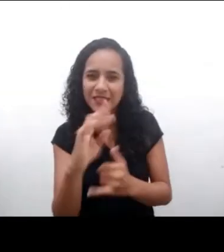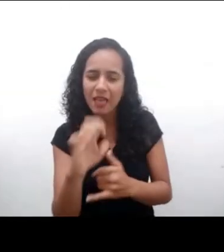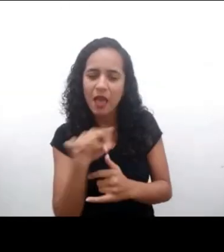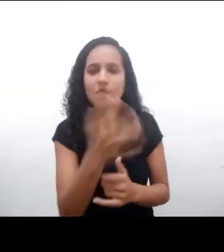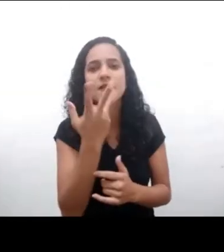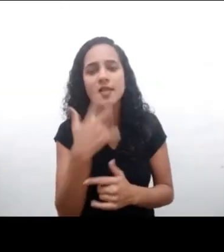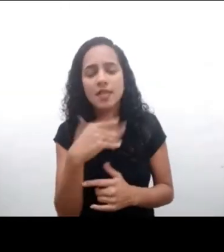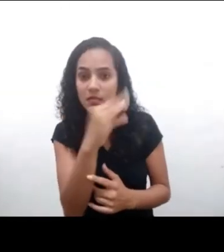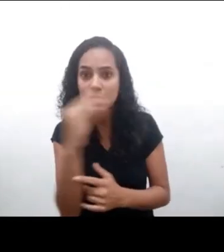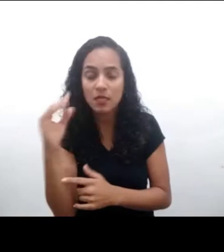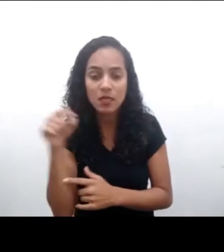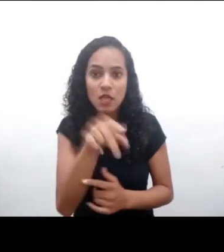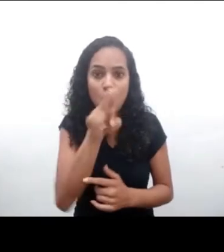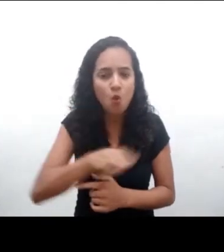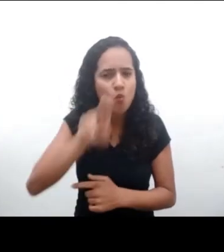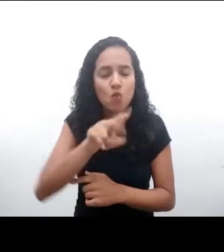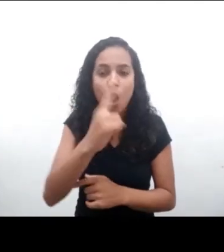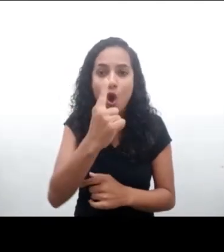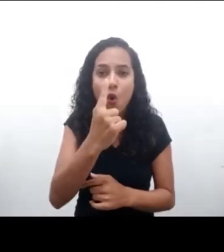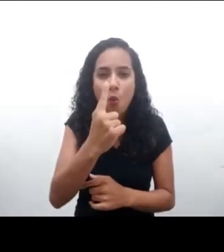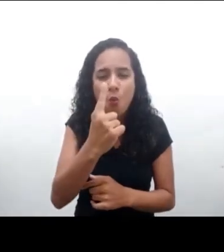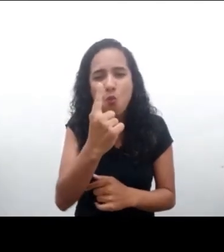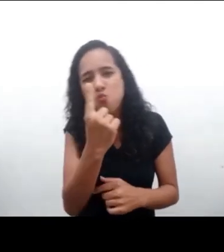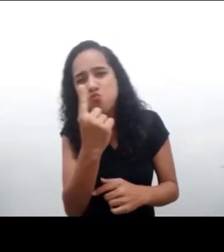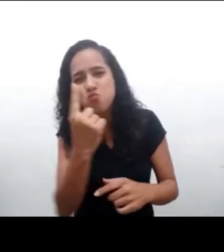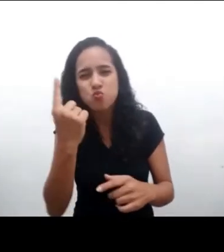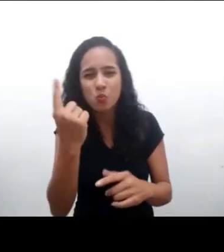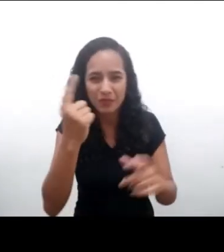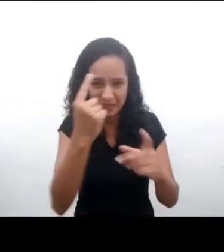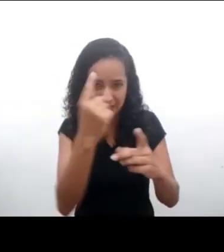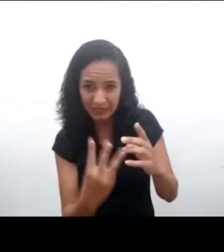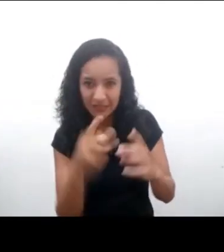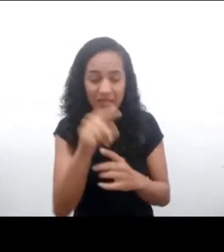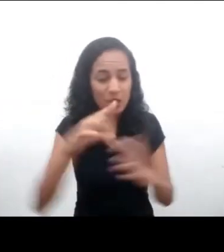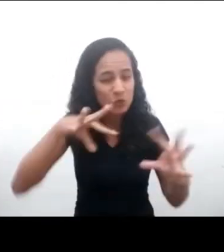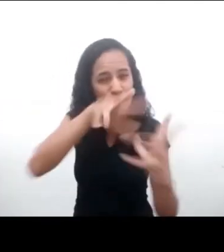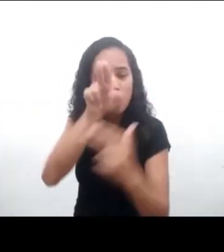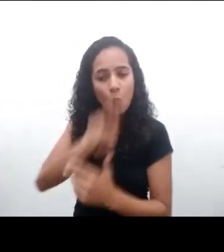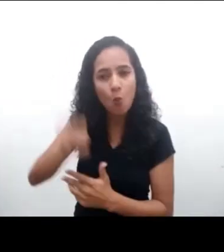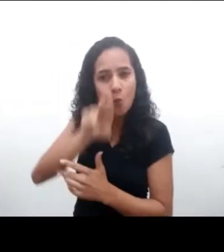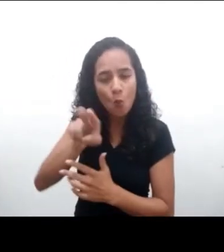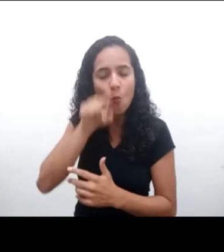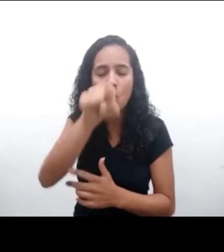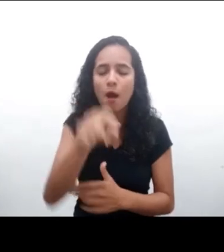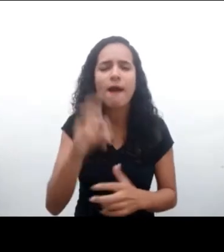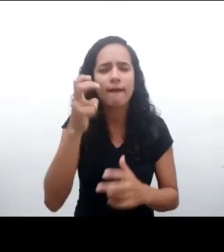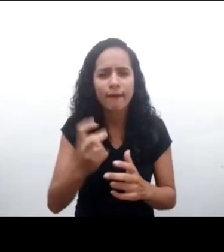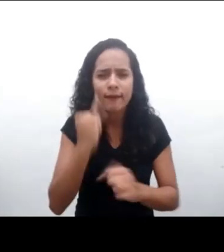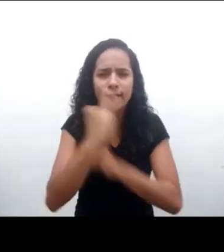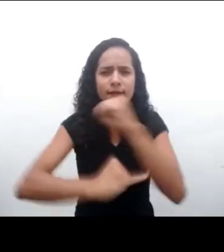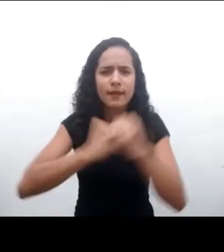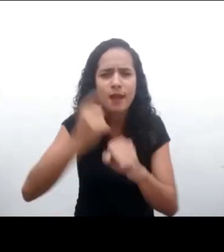UNICEF, niños y adolescentes representan un tercio de los usuarios de Internet en el mundo. Internet puede promover la creatividad, la